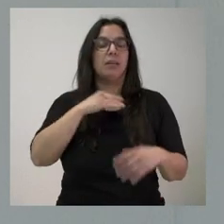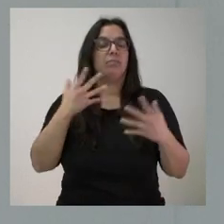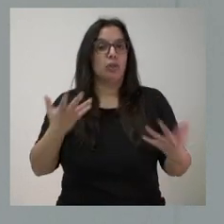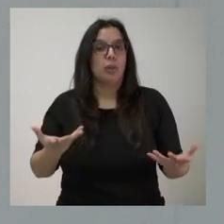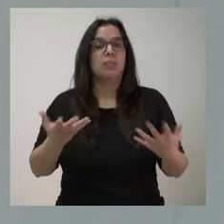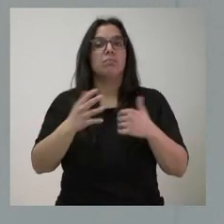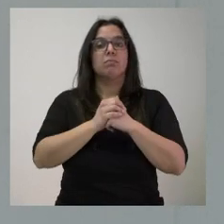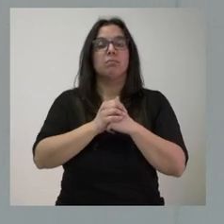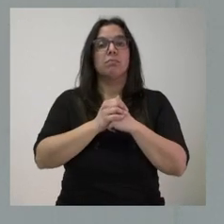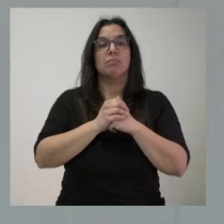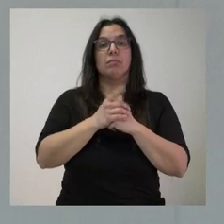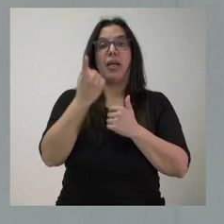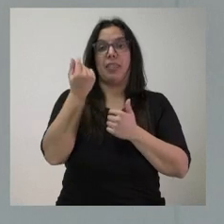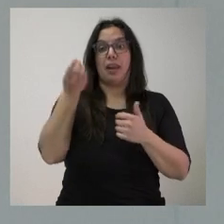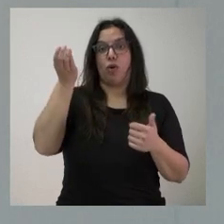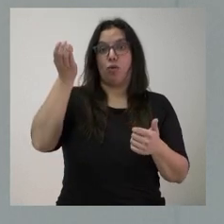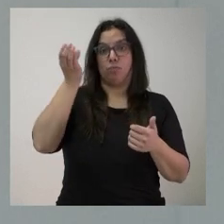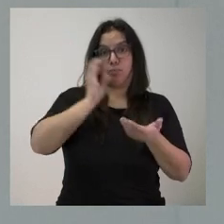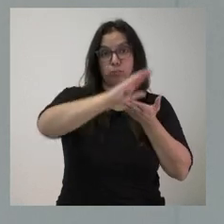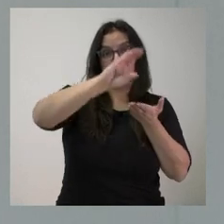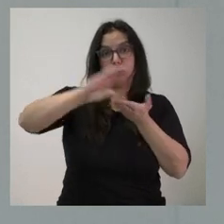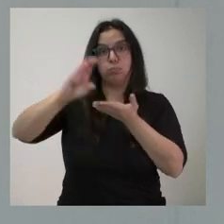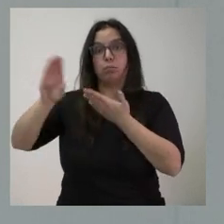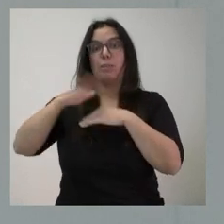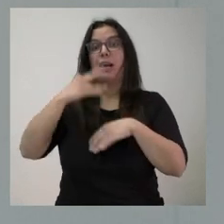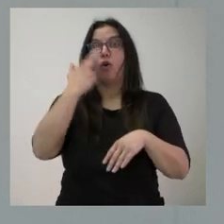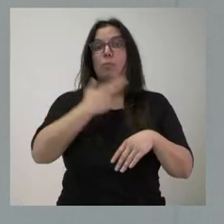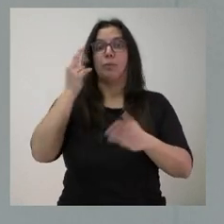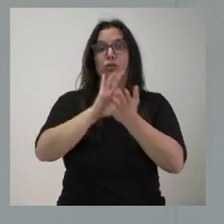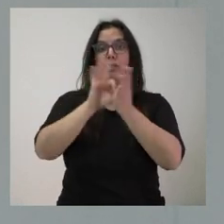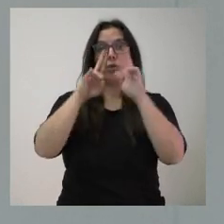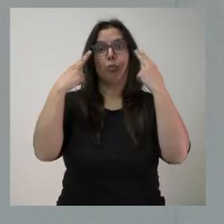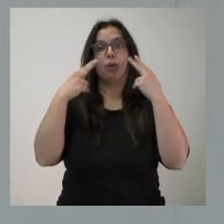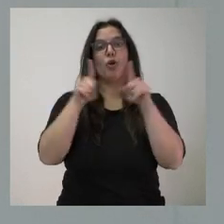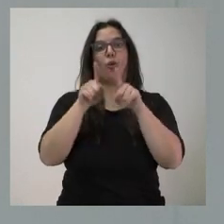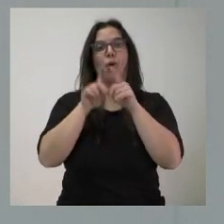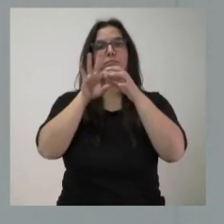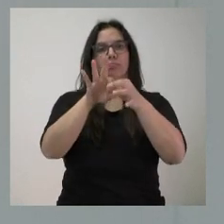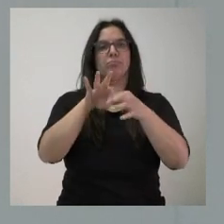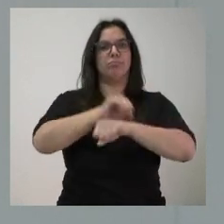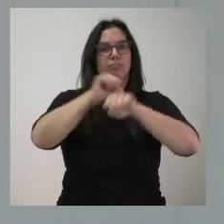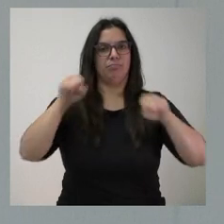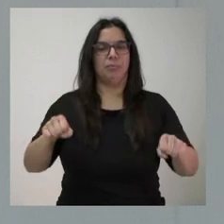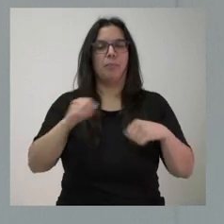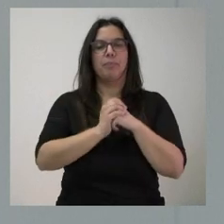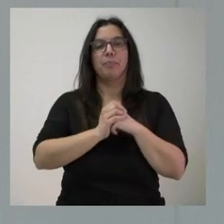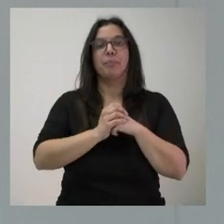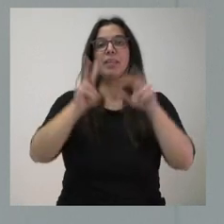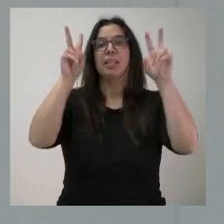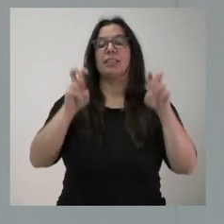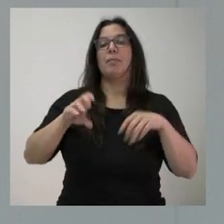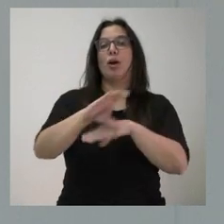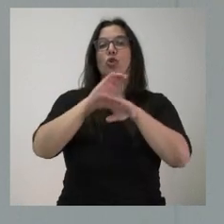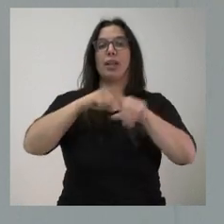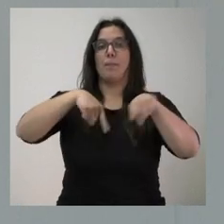de vista, estas cantidades vienen a reforzar ese compromiso con los servicios públicos en nuestra comunidad autónoma. Por lo que respecta a la Consejería de